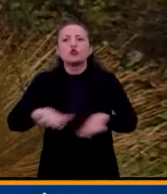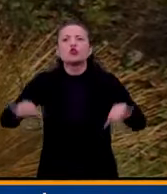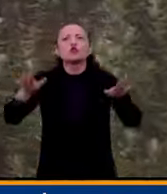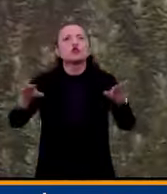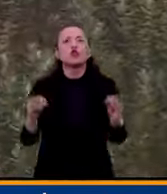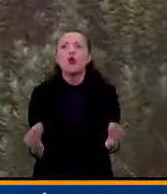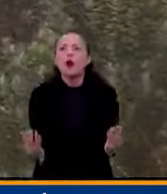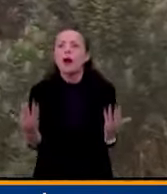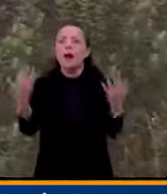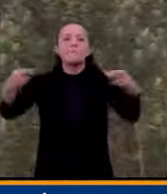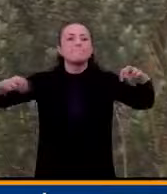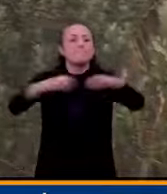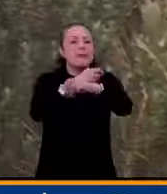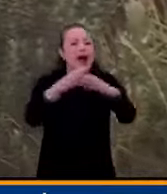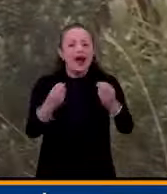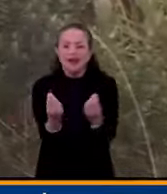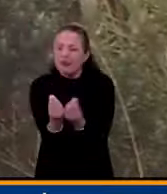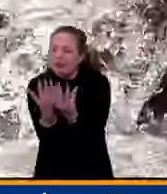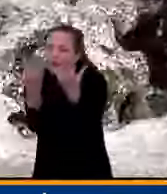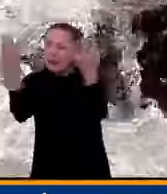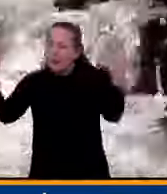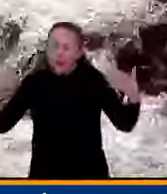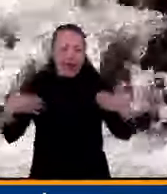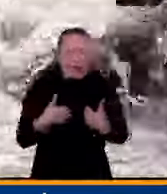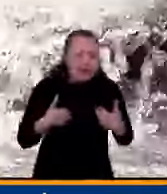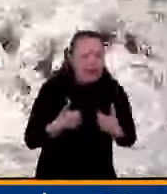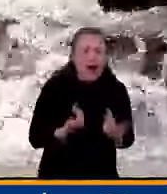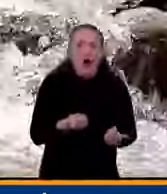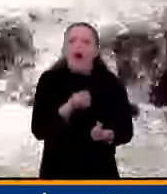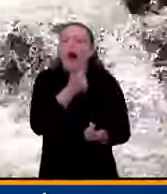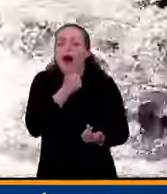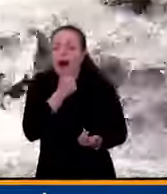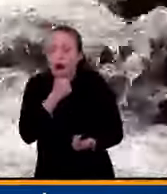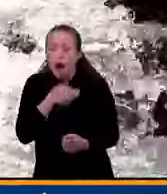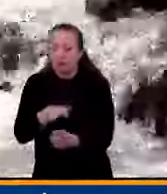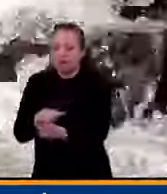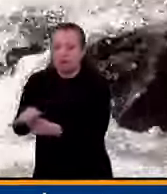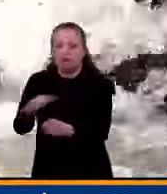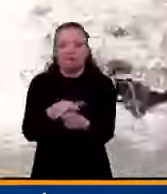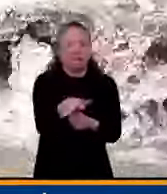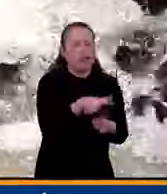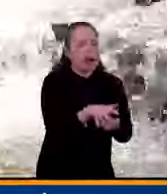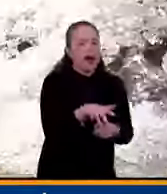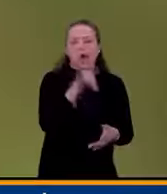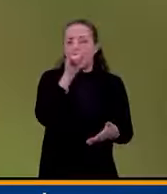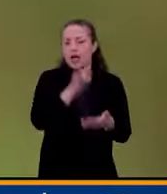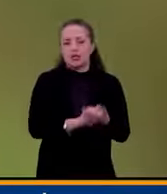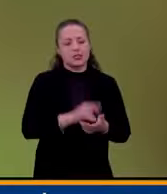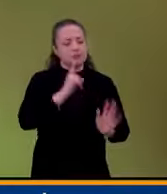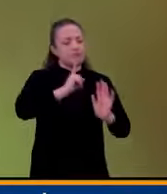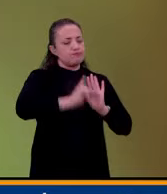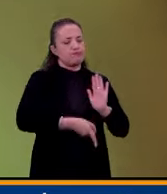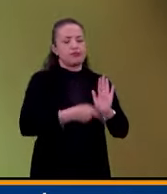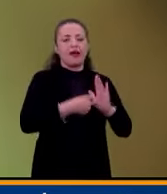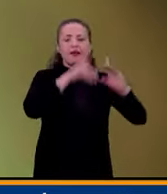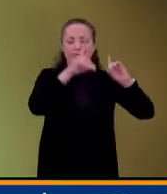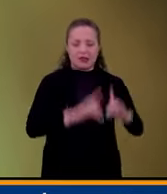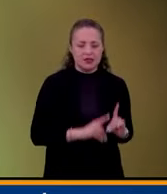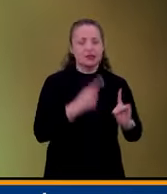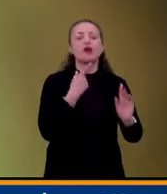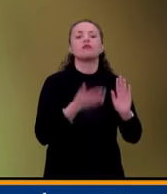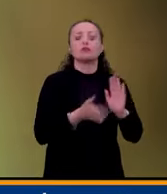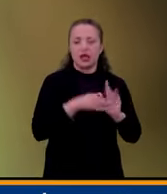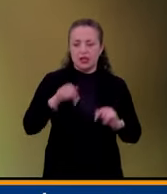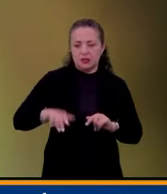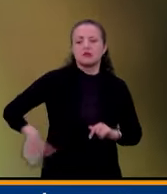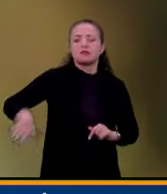fauna, la flora, el agua y por eso se declaró en esa decisión que el